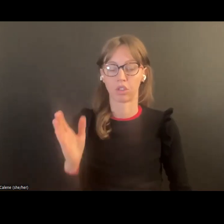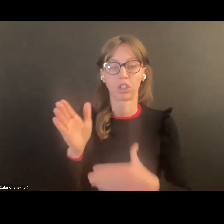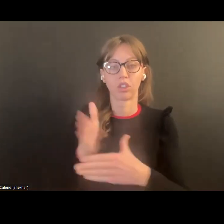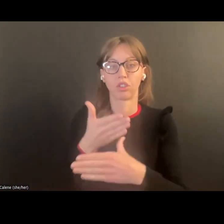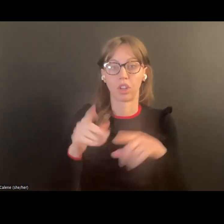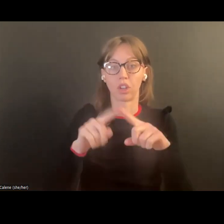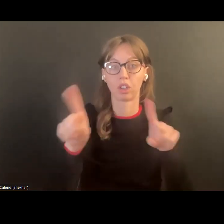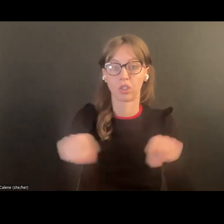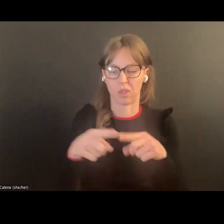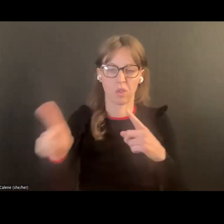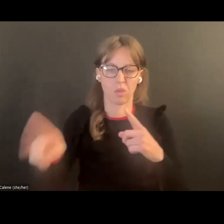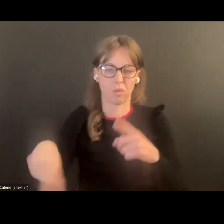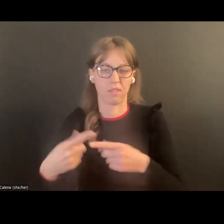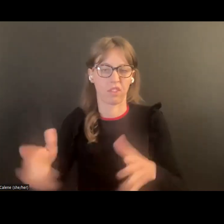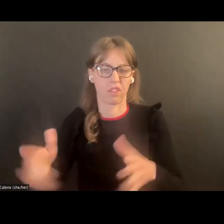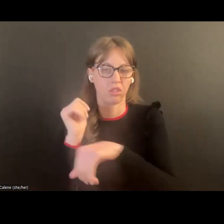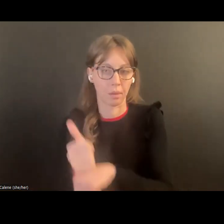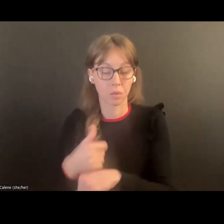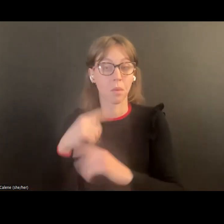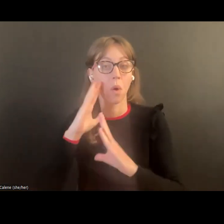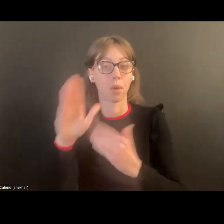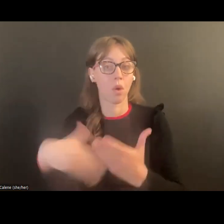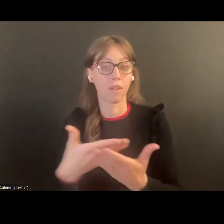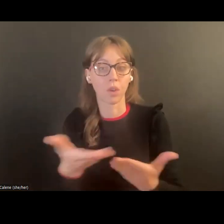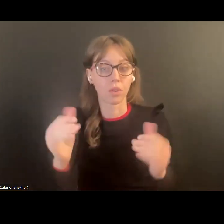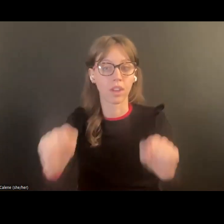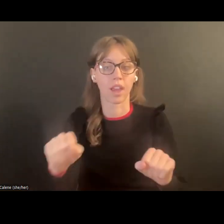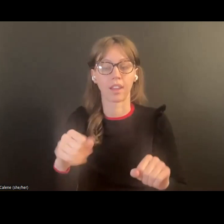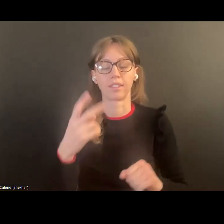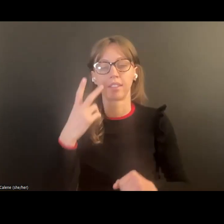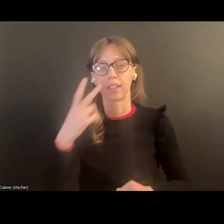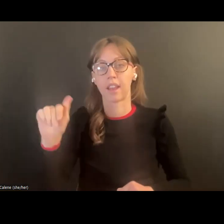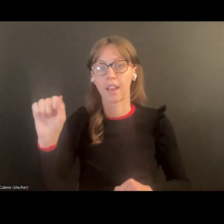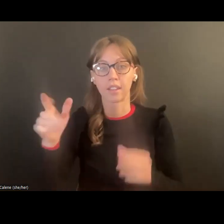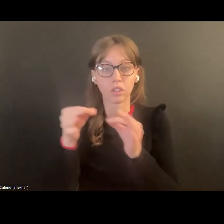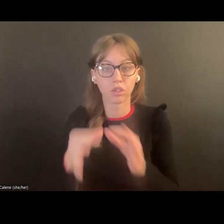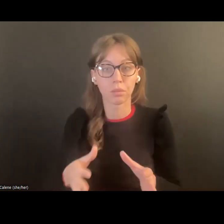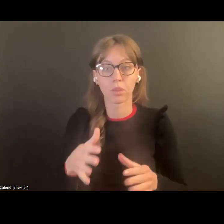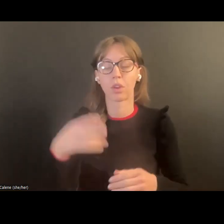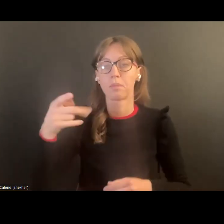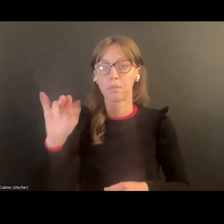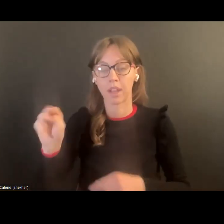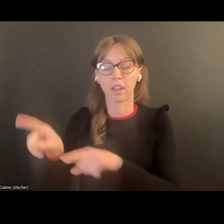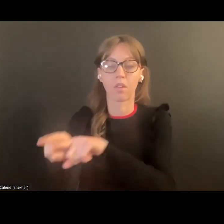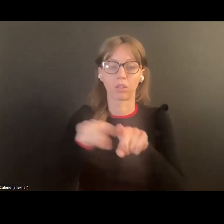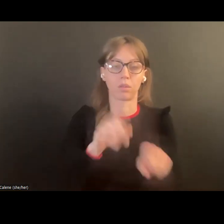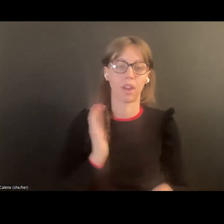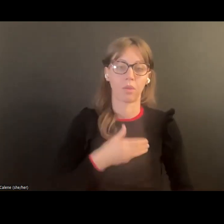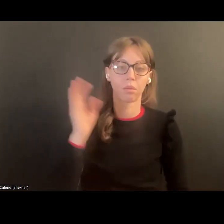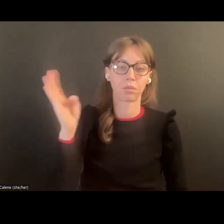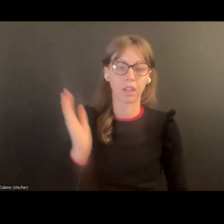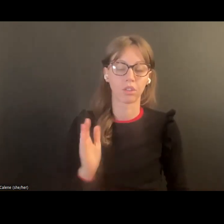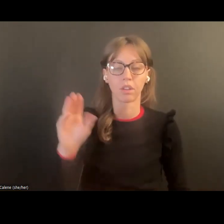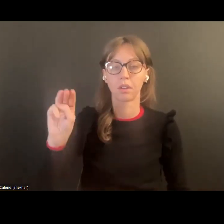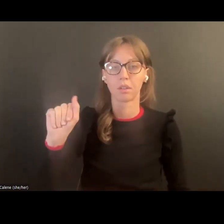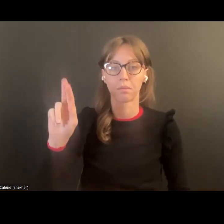a tener a la pantalla compartida. Y esperamos que todos pueden ver el intérprete del lenguaje por seña.